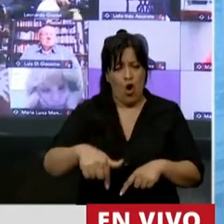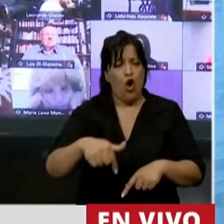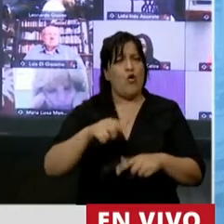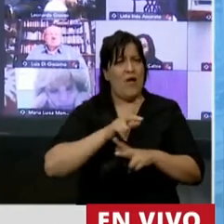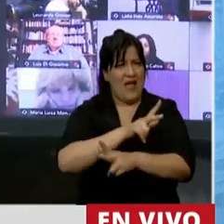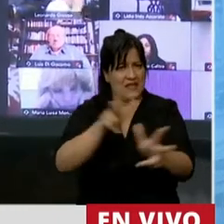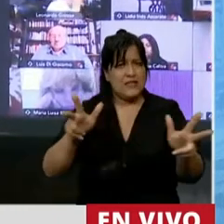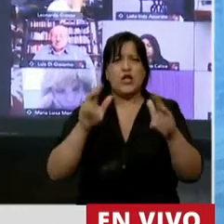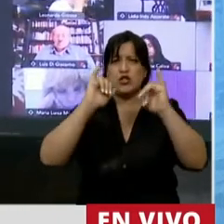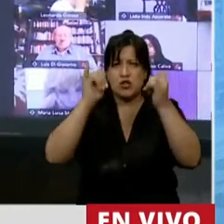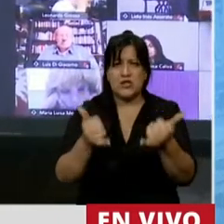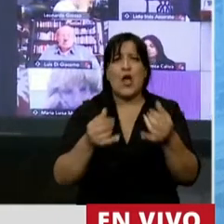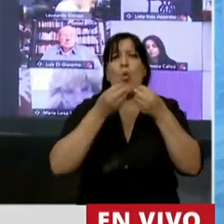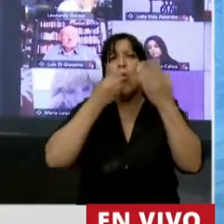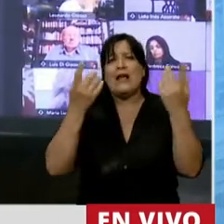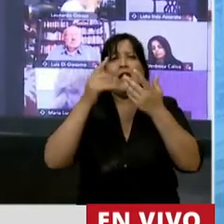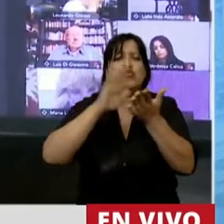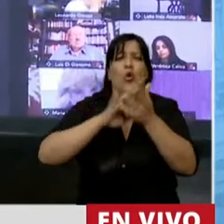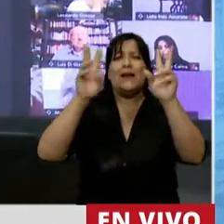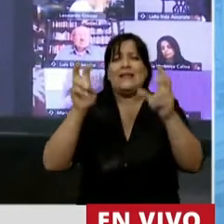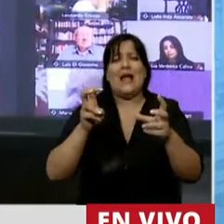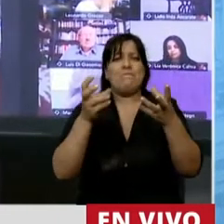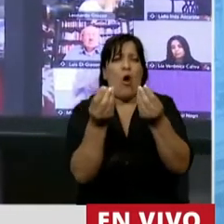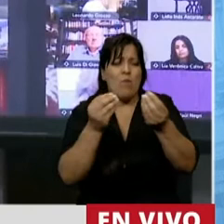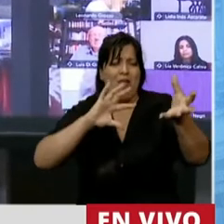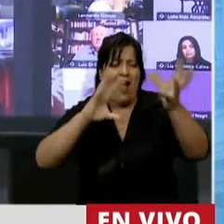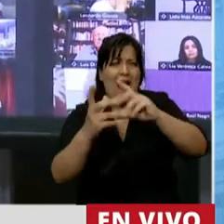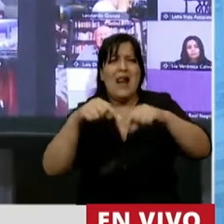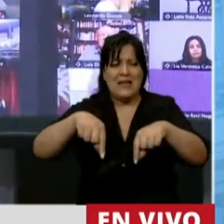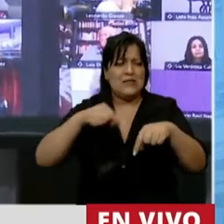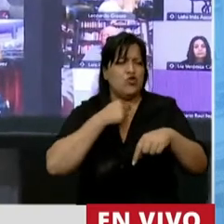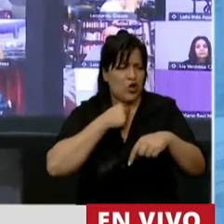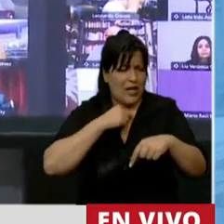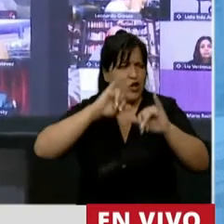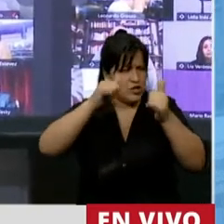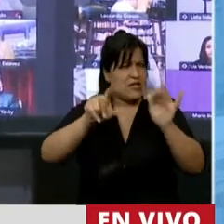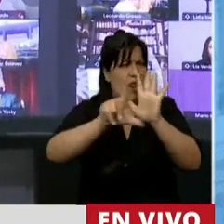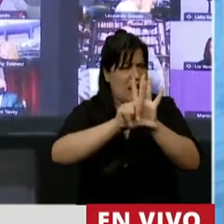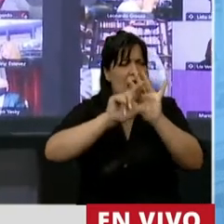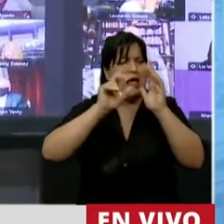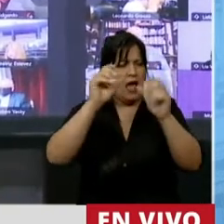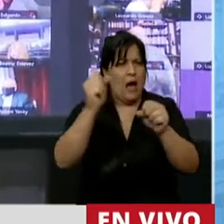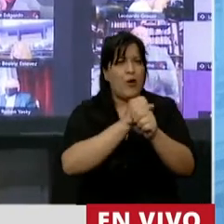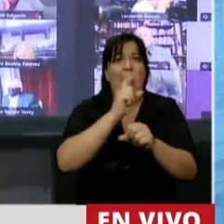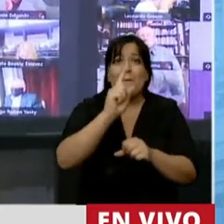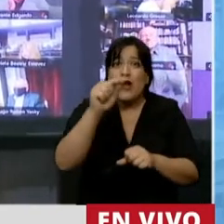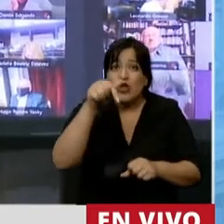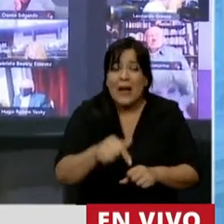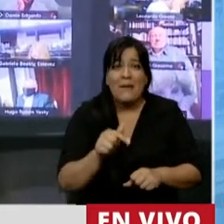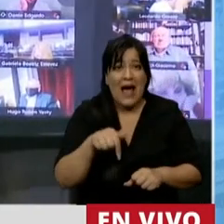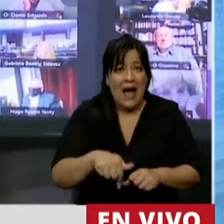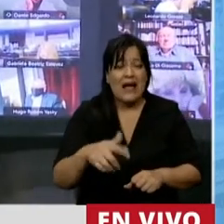obviamente que voy a votar cualquier ley de humedales que salga, porque quiero que haya una ley de humedales en este país, pero también voy a denunciar acá,